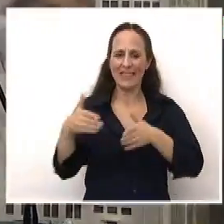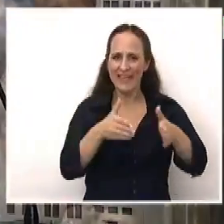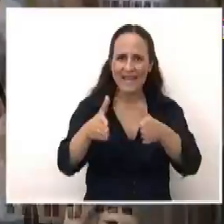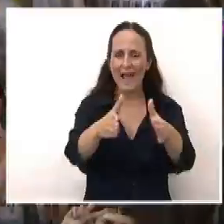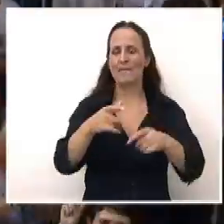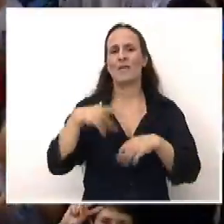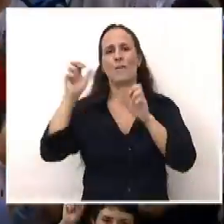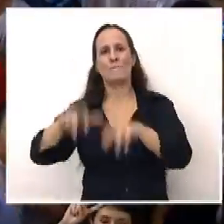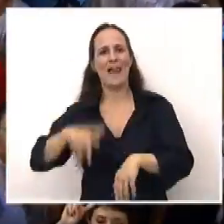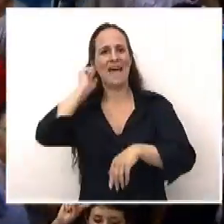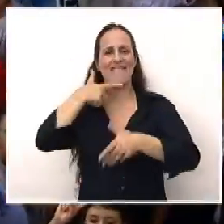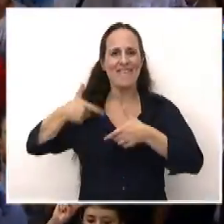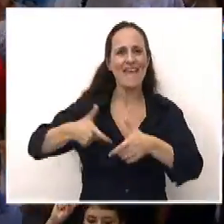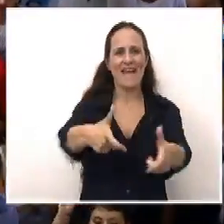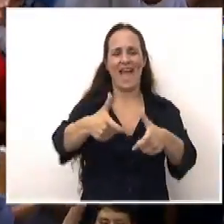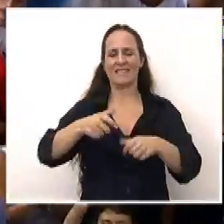de infraestructura.